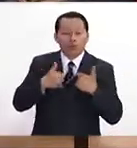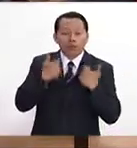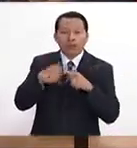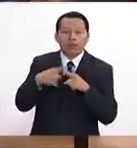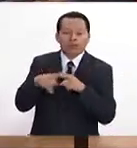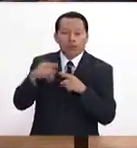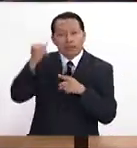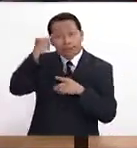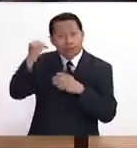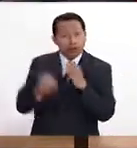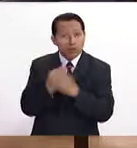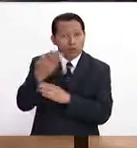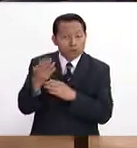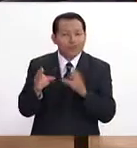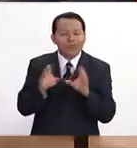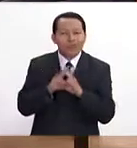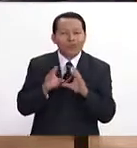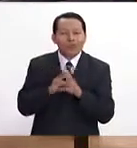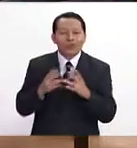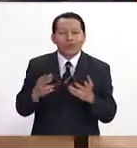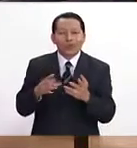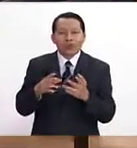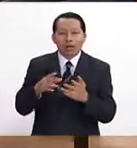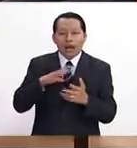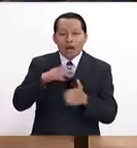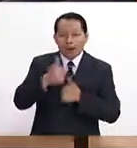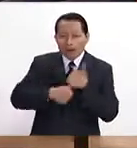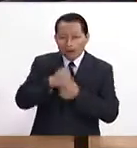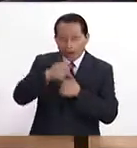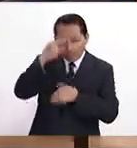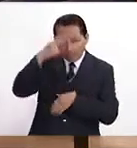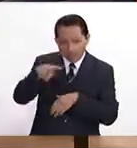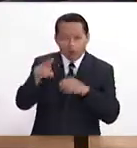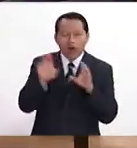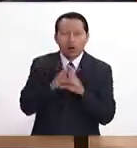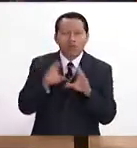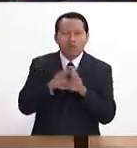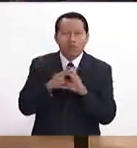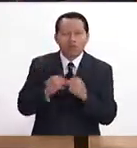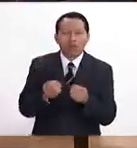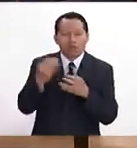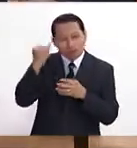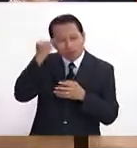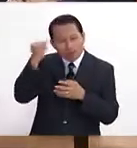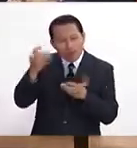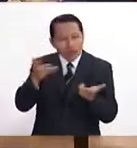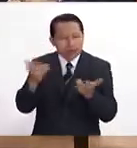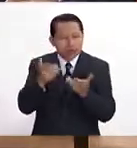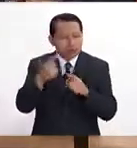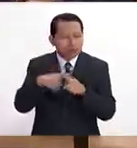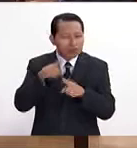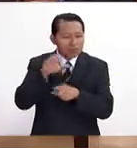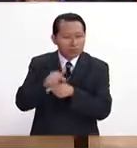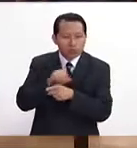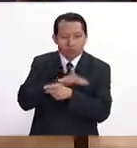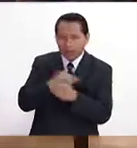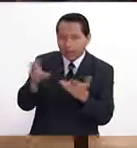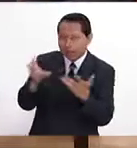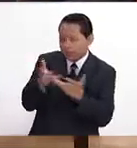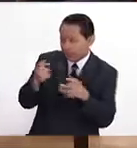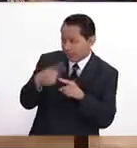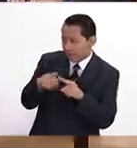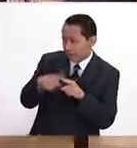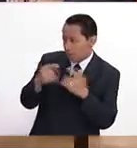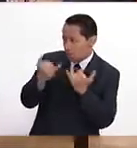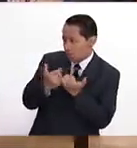ideas nuevas, ¿qué tanto somos competitivos los mexicanos? ¿Qué tantas ideas hemos logrado desarrollar? Y